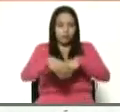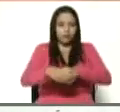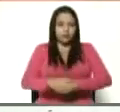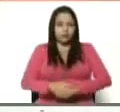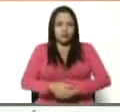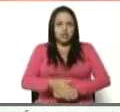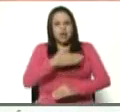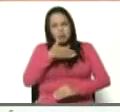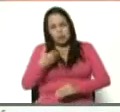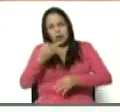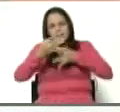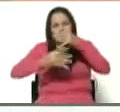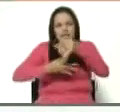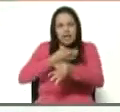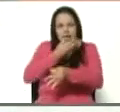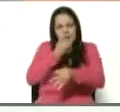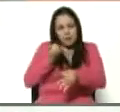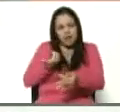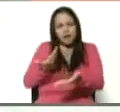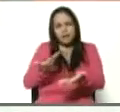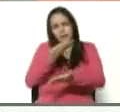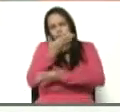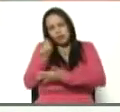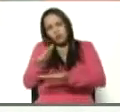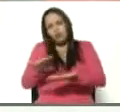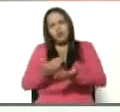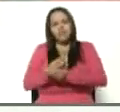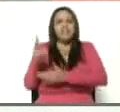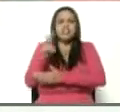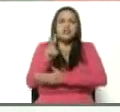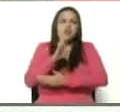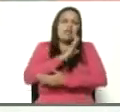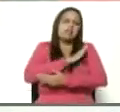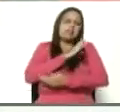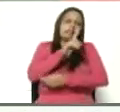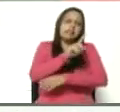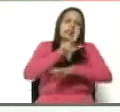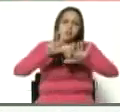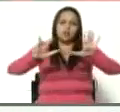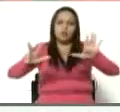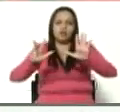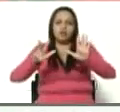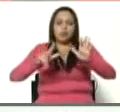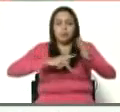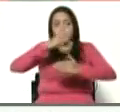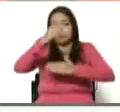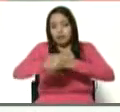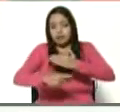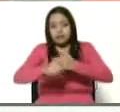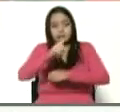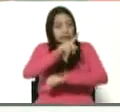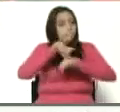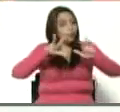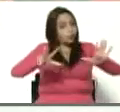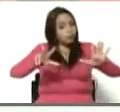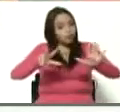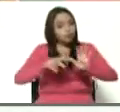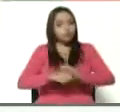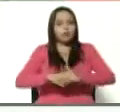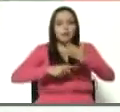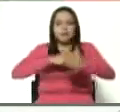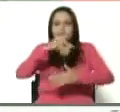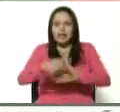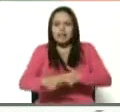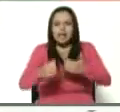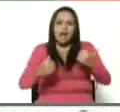más personalmente. Venezuela tiene 18 programas, 18 programas